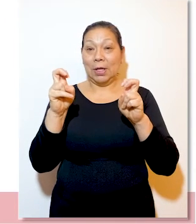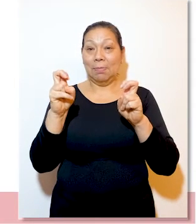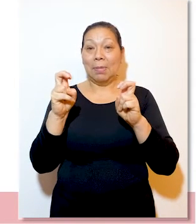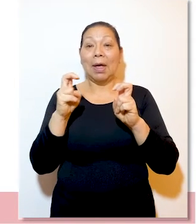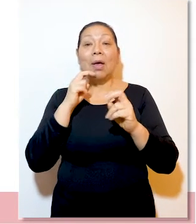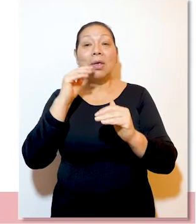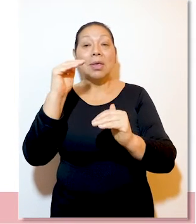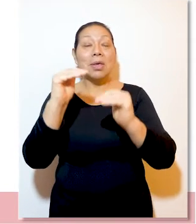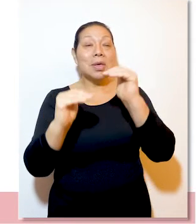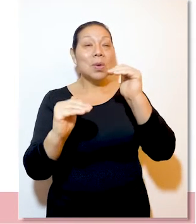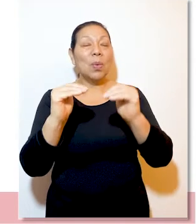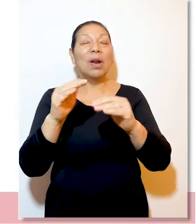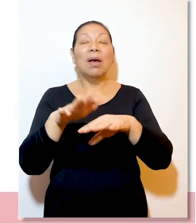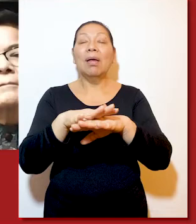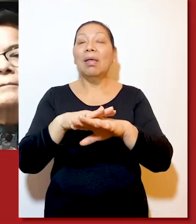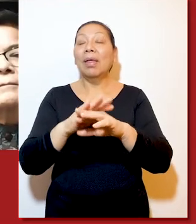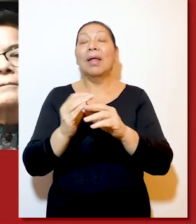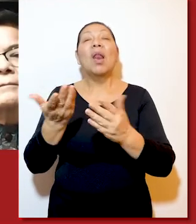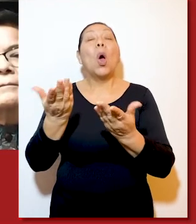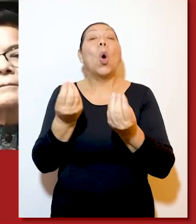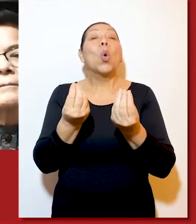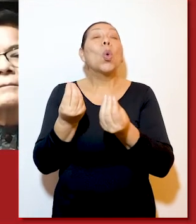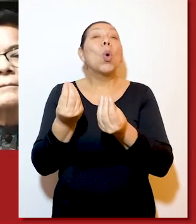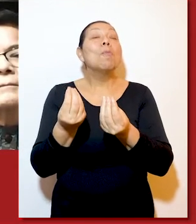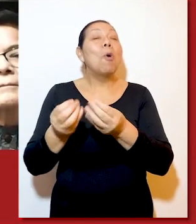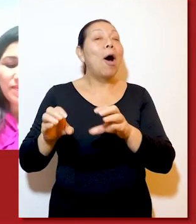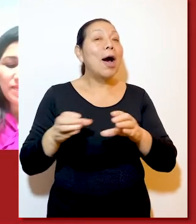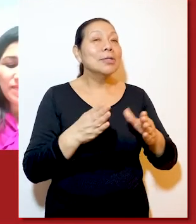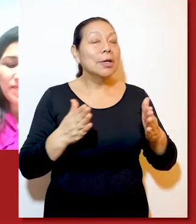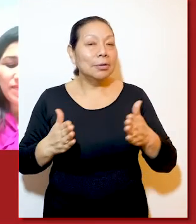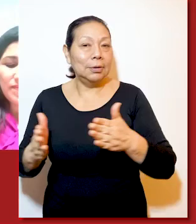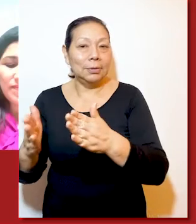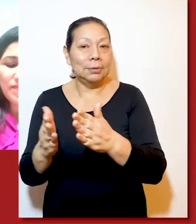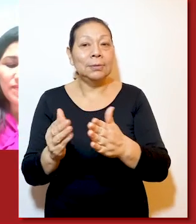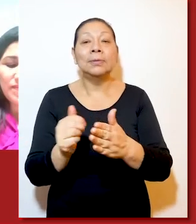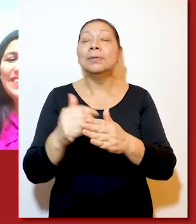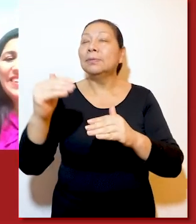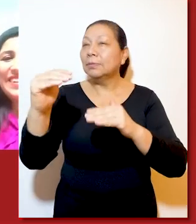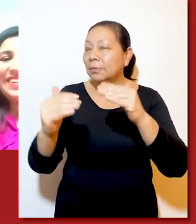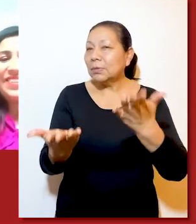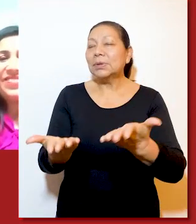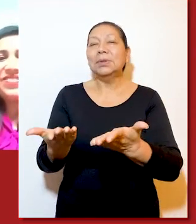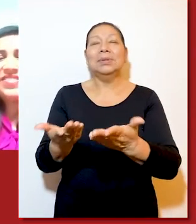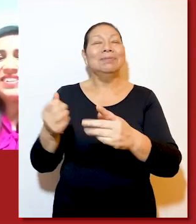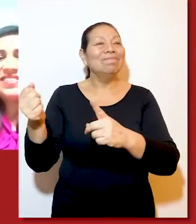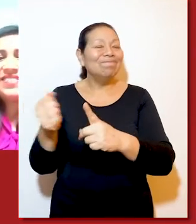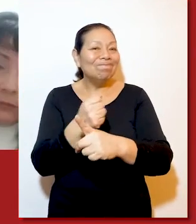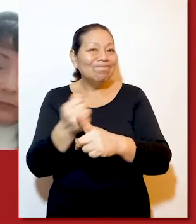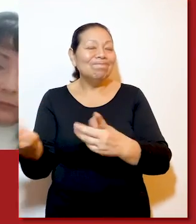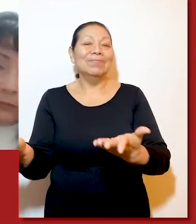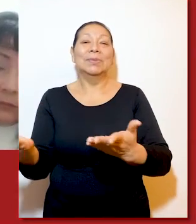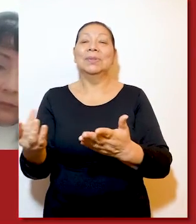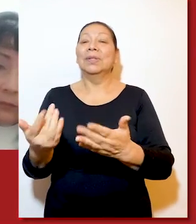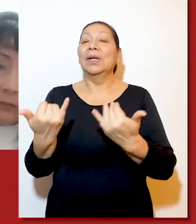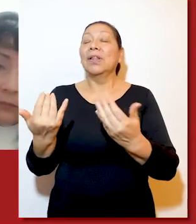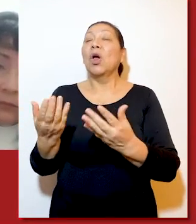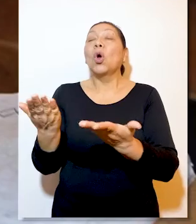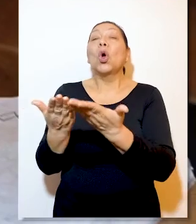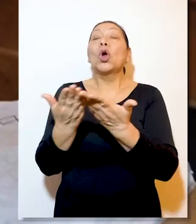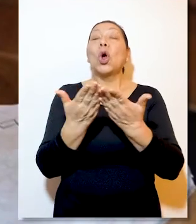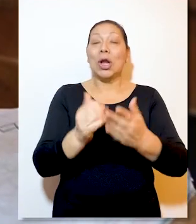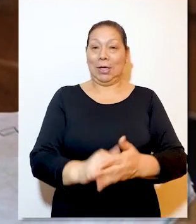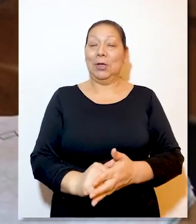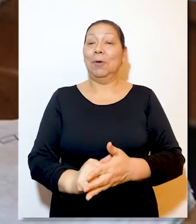tema fue Equidad de Género en la Educación, y trataron sobre las estrategias y acciones para combatir estereotipos, machismo y violencia de